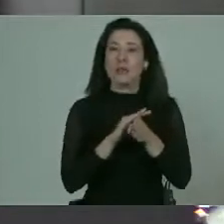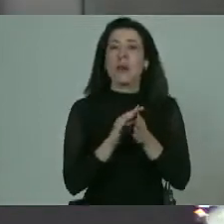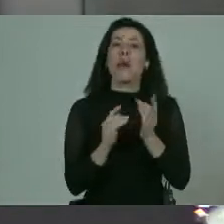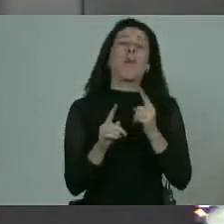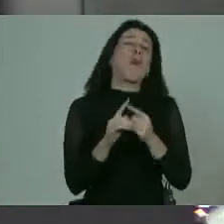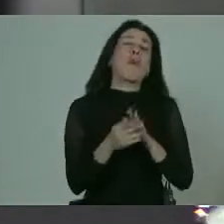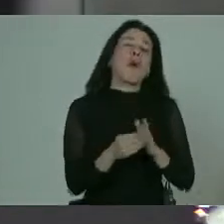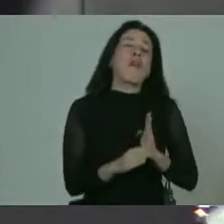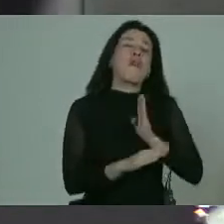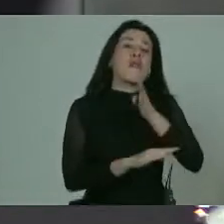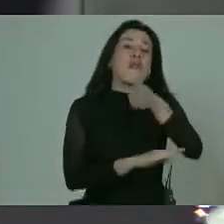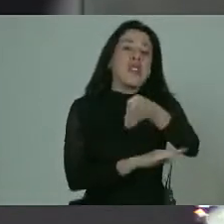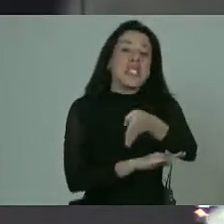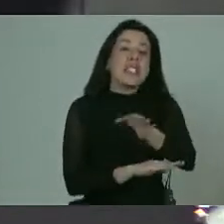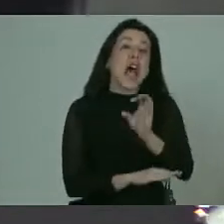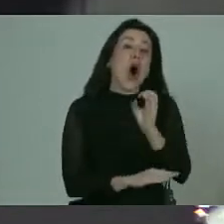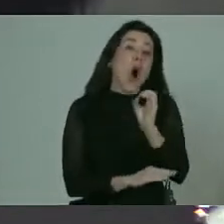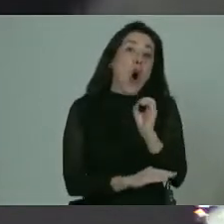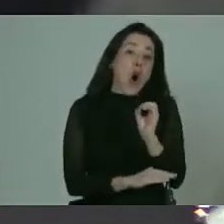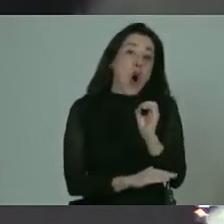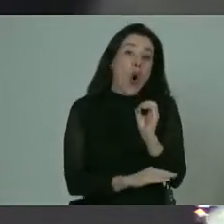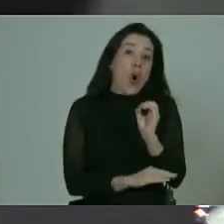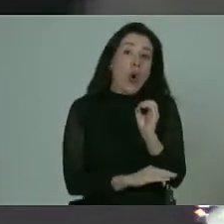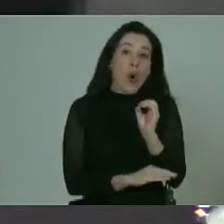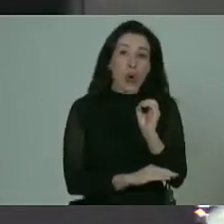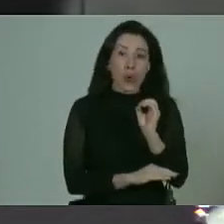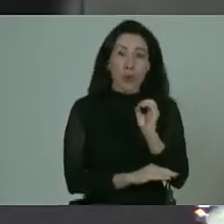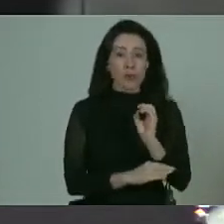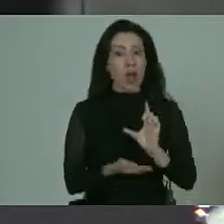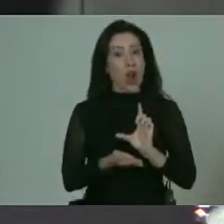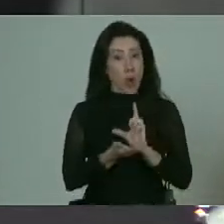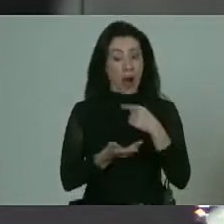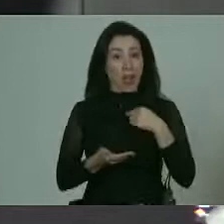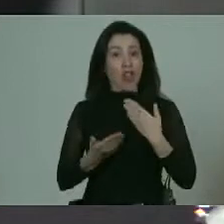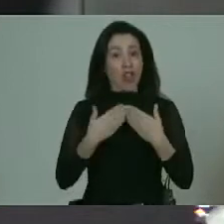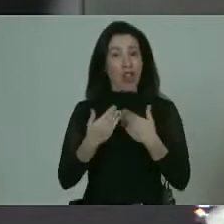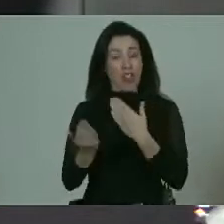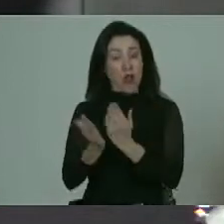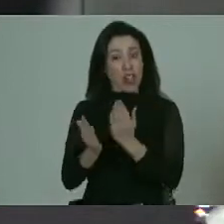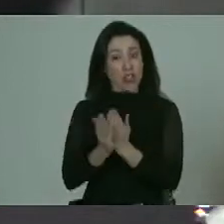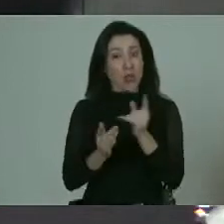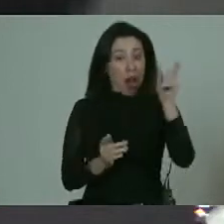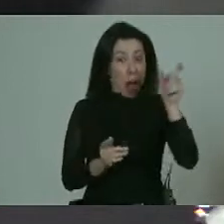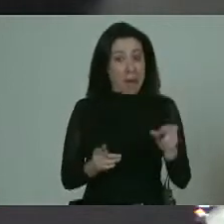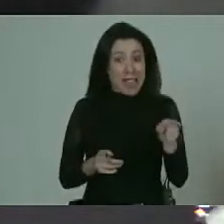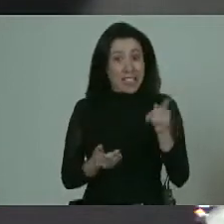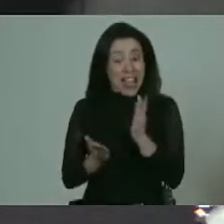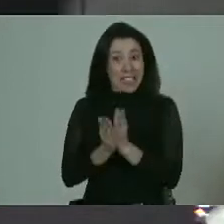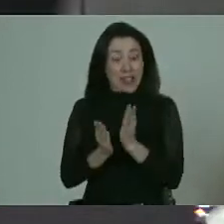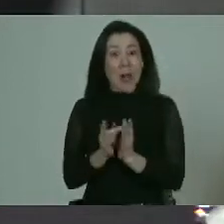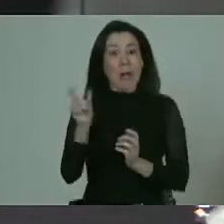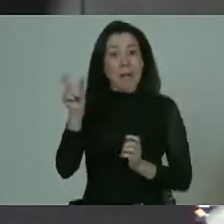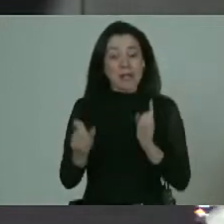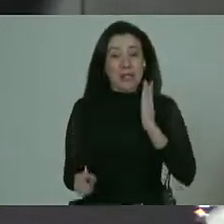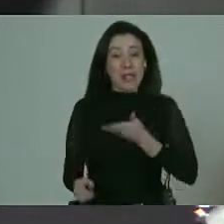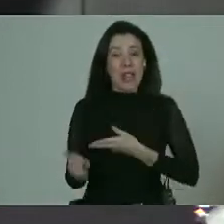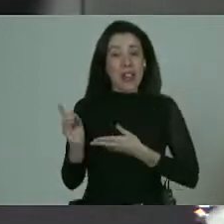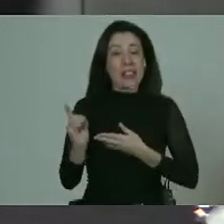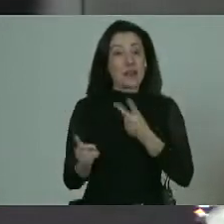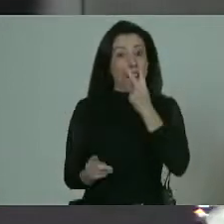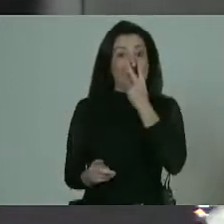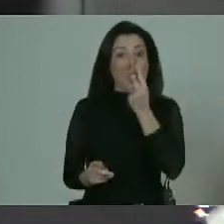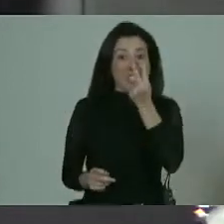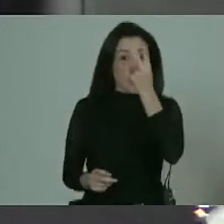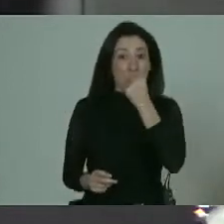por visita o bien dentro del lugar de estudios que sea estudiante la persona con discapacidad visual